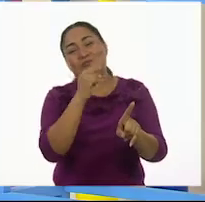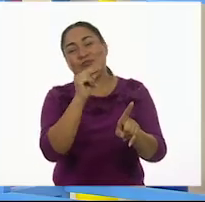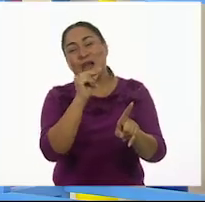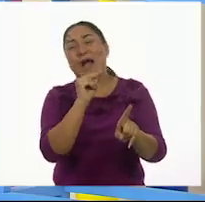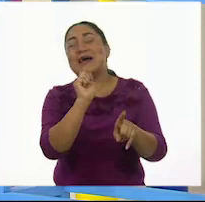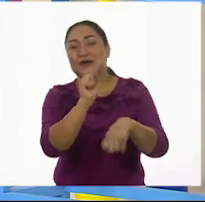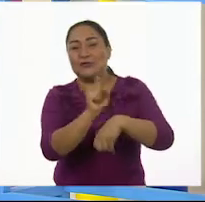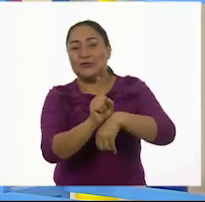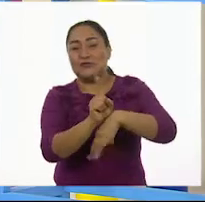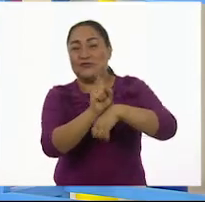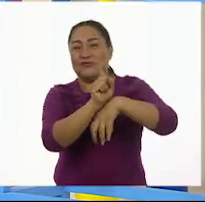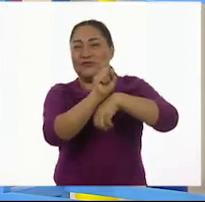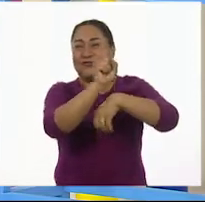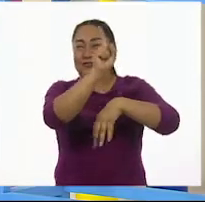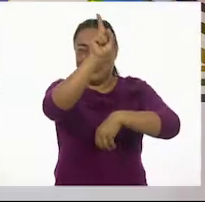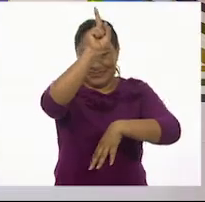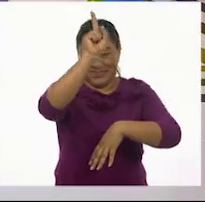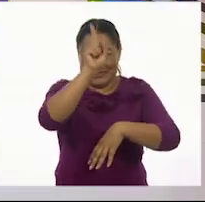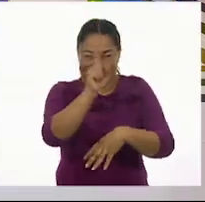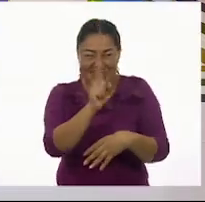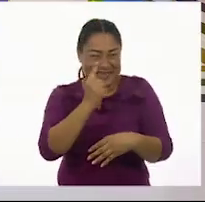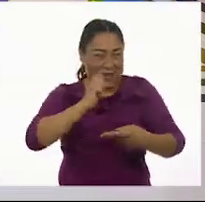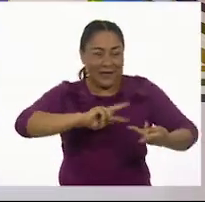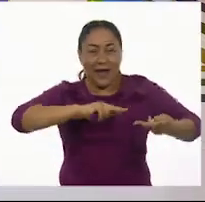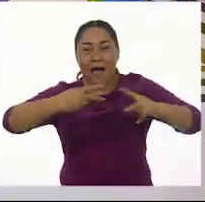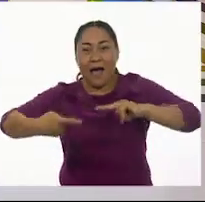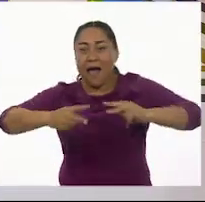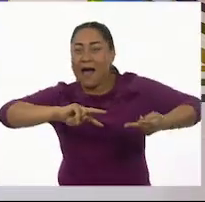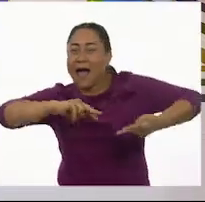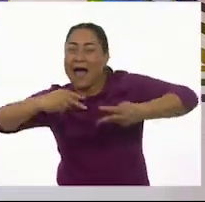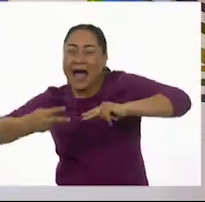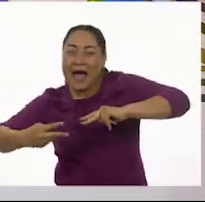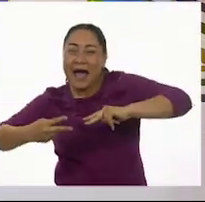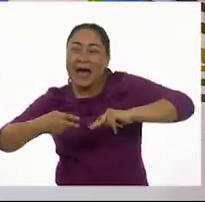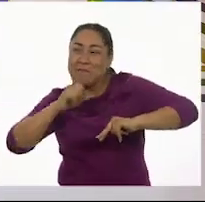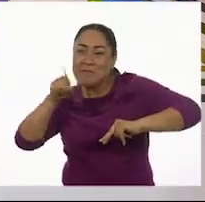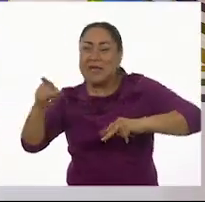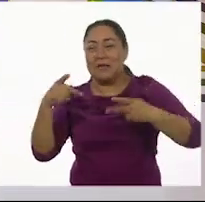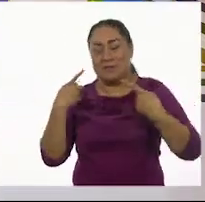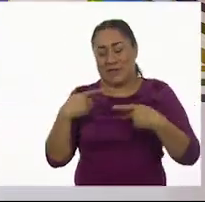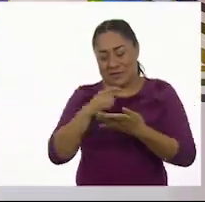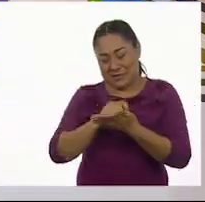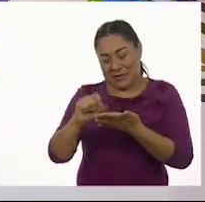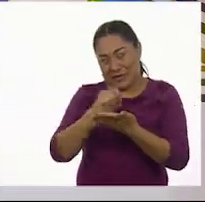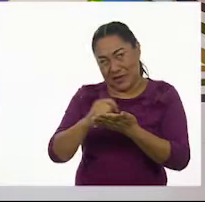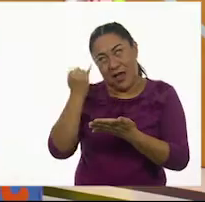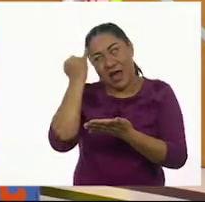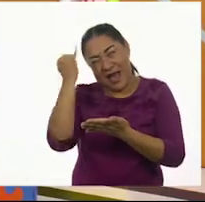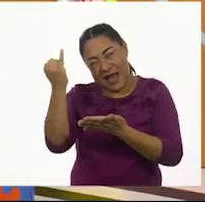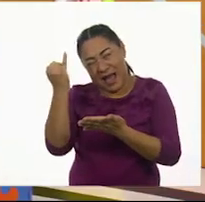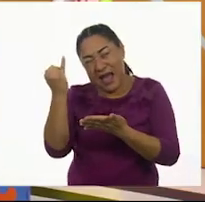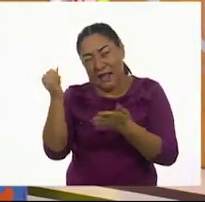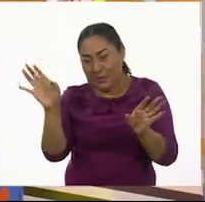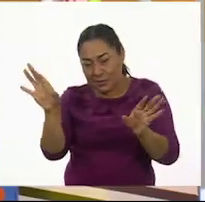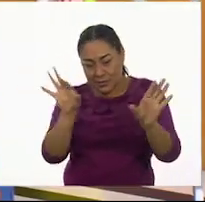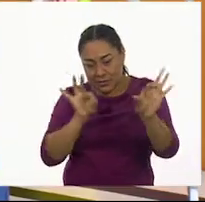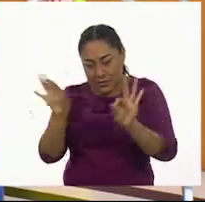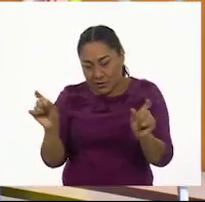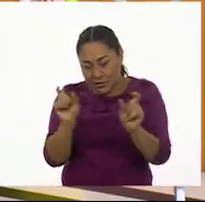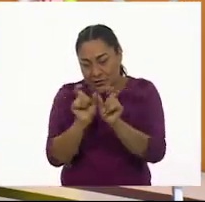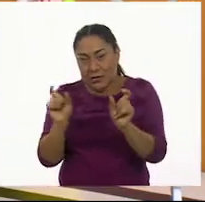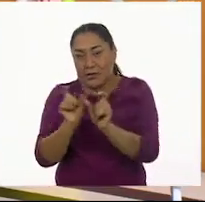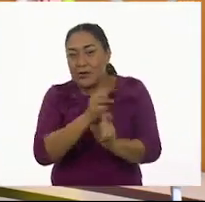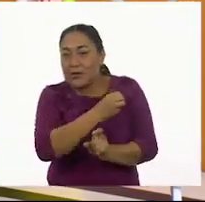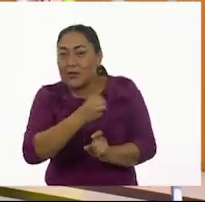¡Ay, claro! Se oye muy bonito Las definiciones de los autores y estoy haciendo una oración y le cambio.